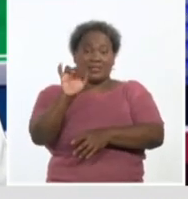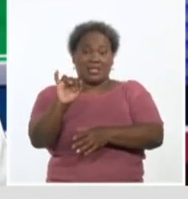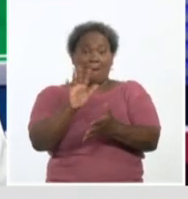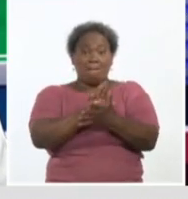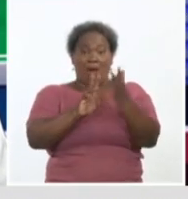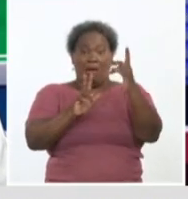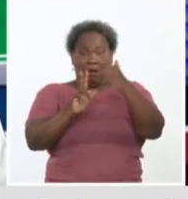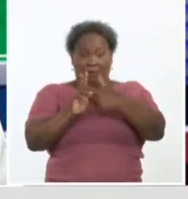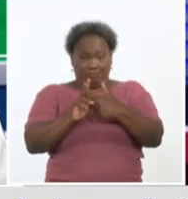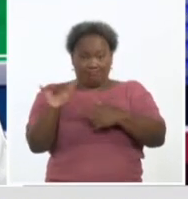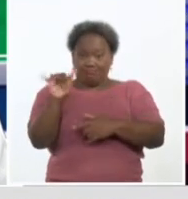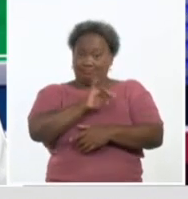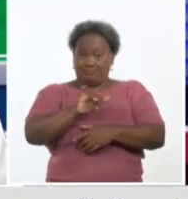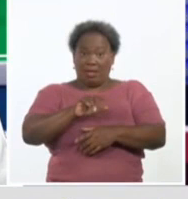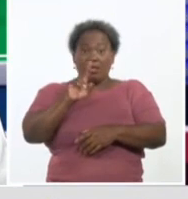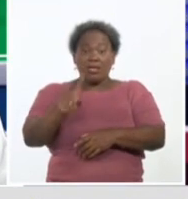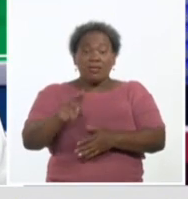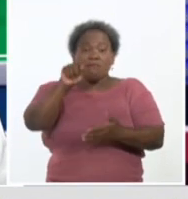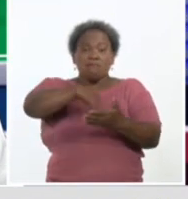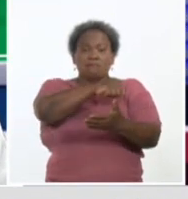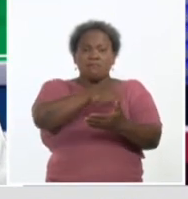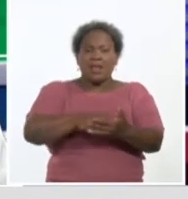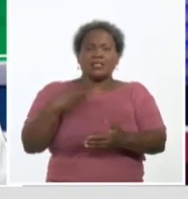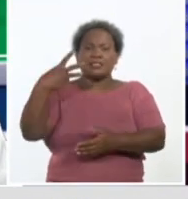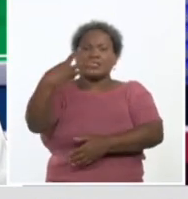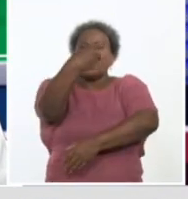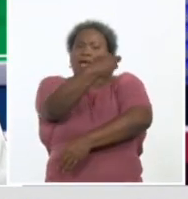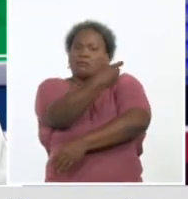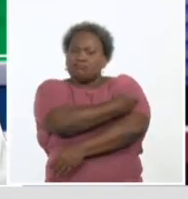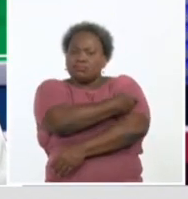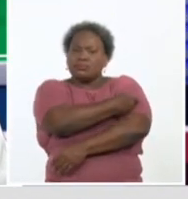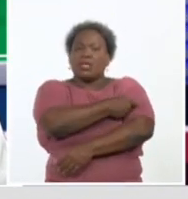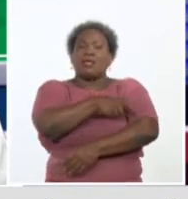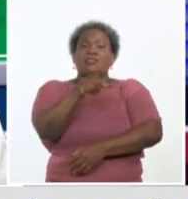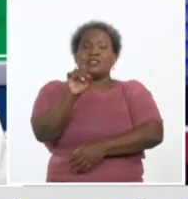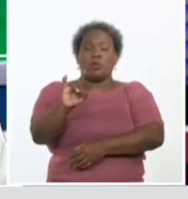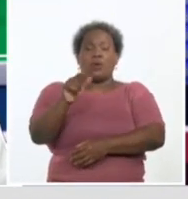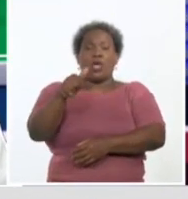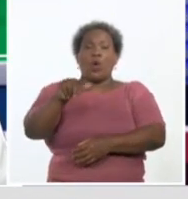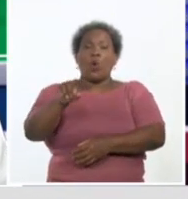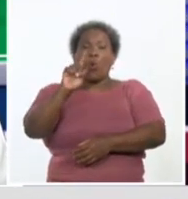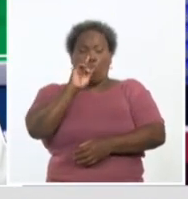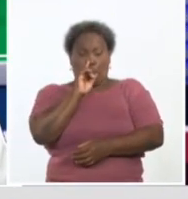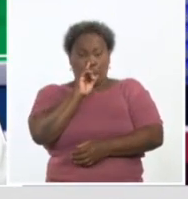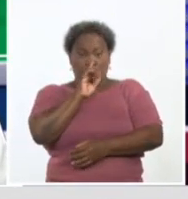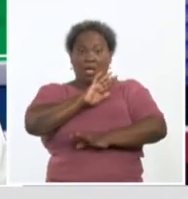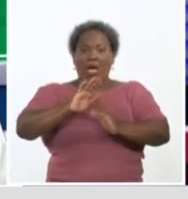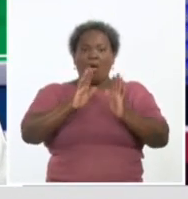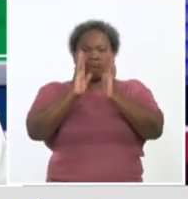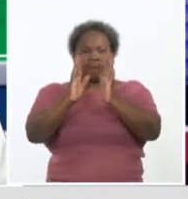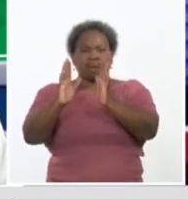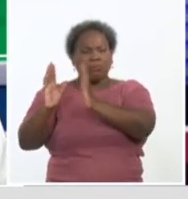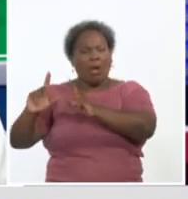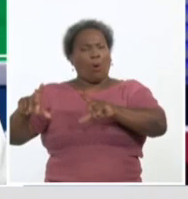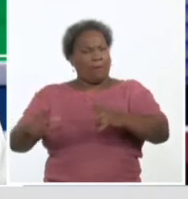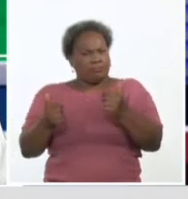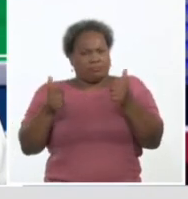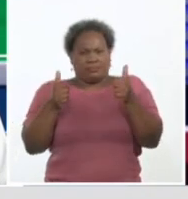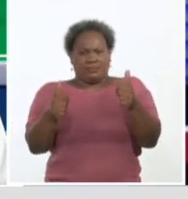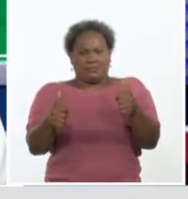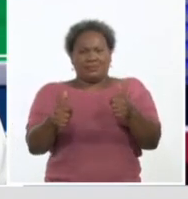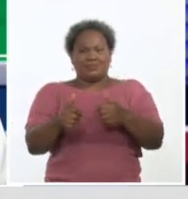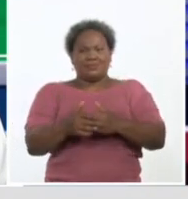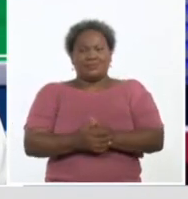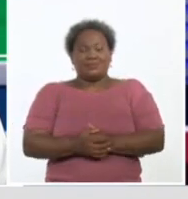y está prevista la tercera dosis para el 9 de junio. O el cronograma se viene cumpliendo tal y como lo habíamos previsto. Y bueno, también